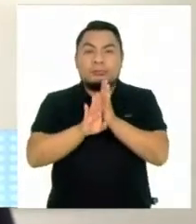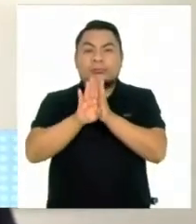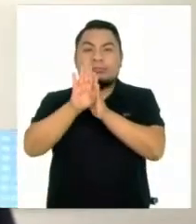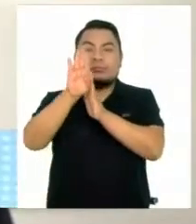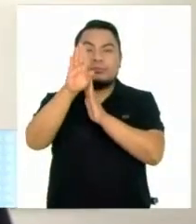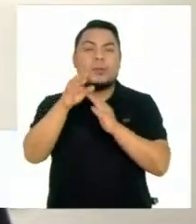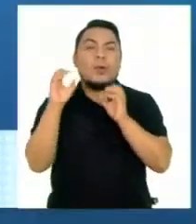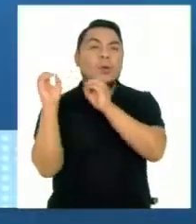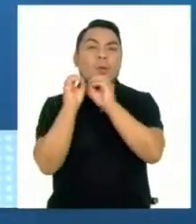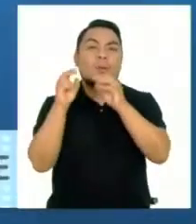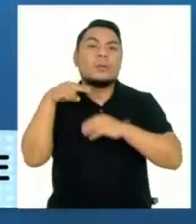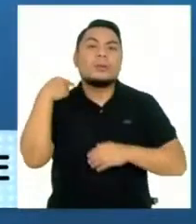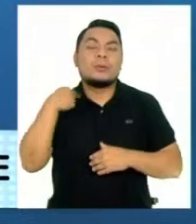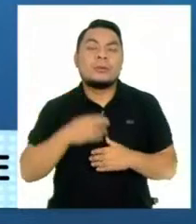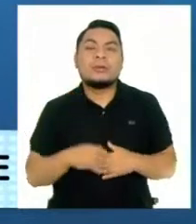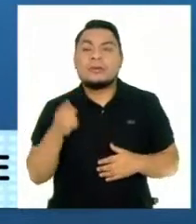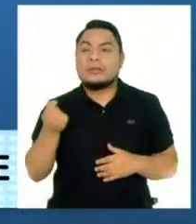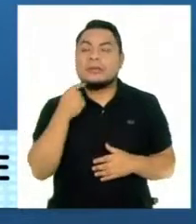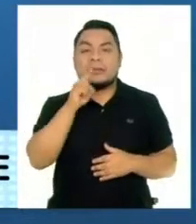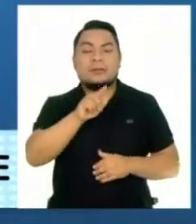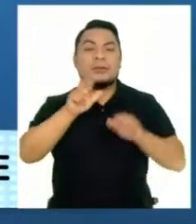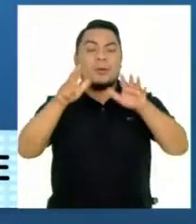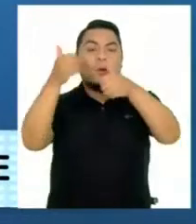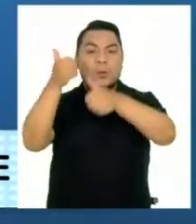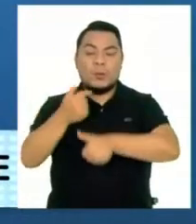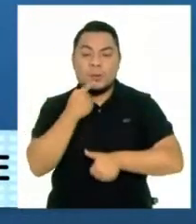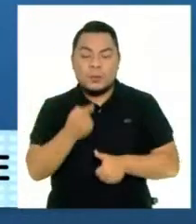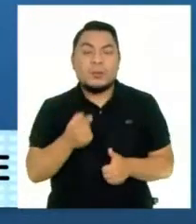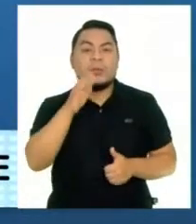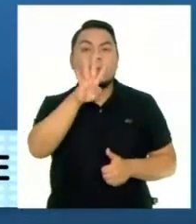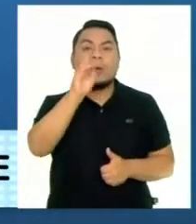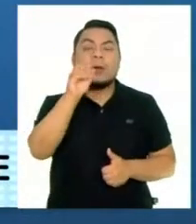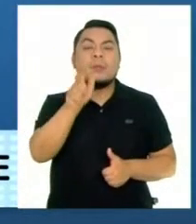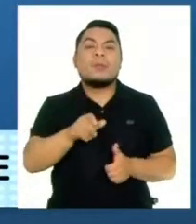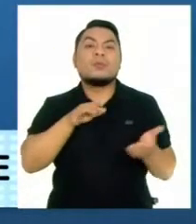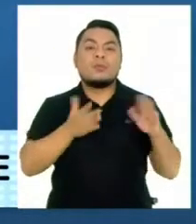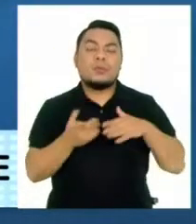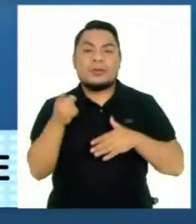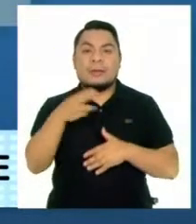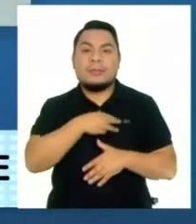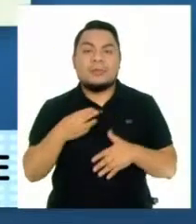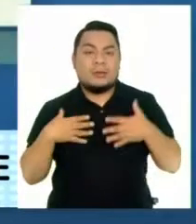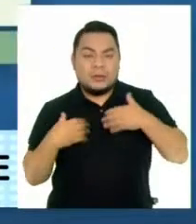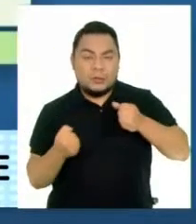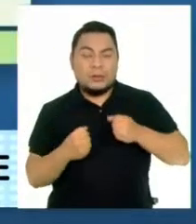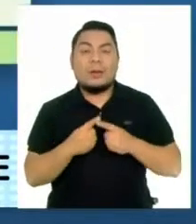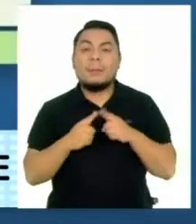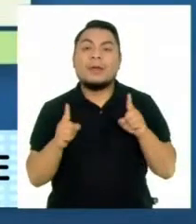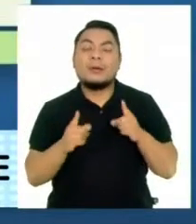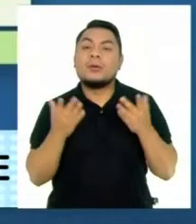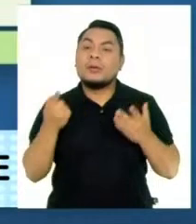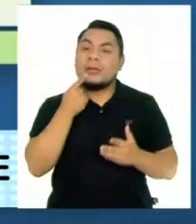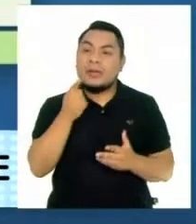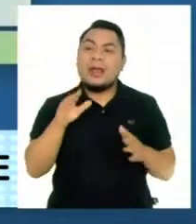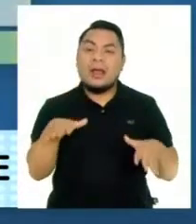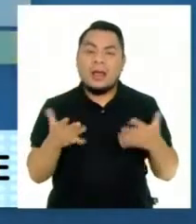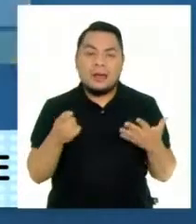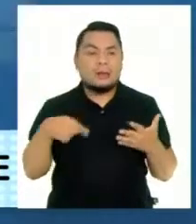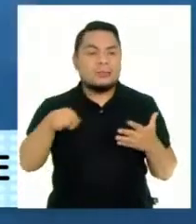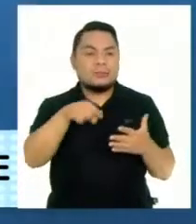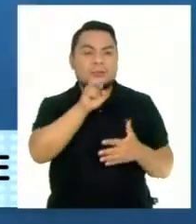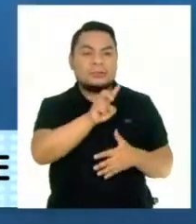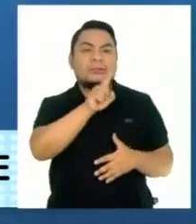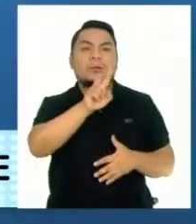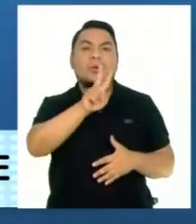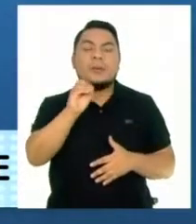estaría entre octubre y noviembre. El 18 de agosto se reportó 40 muertes, según el Ministerio de Salud. Sin embargo, hay un acumulado de